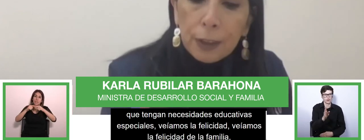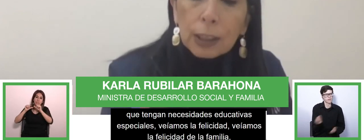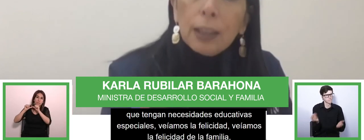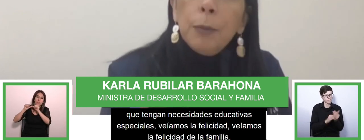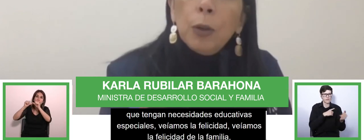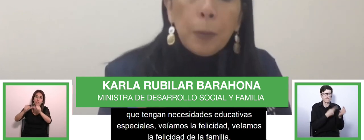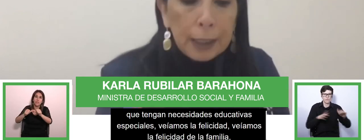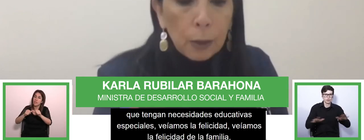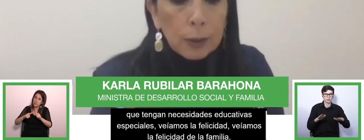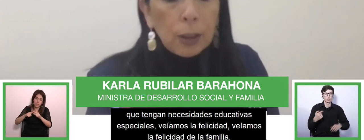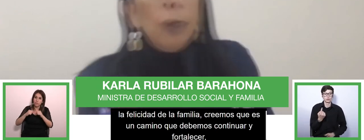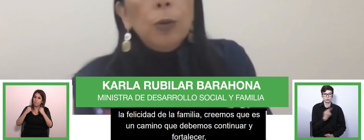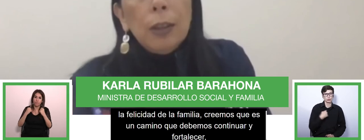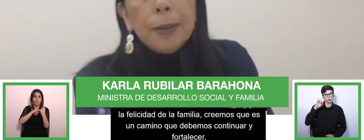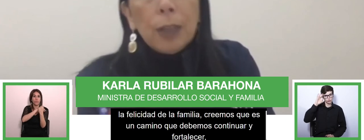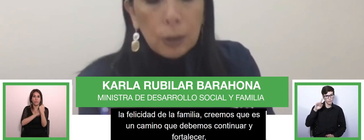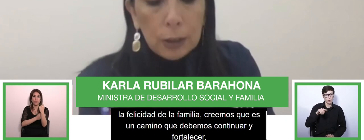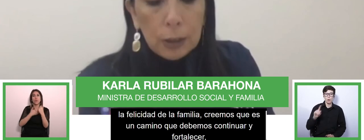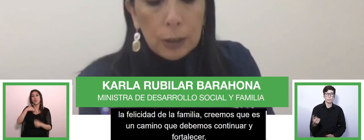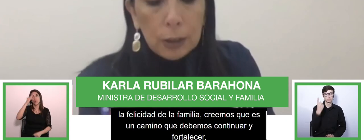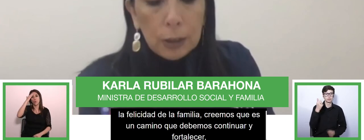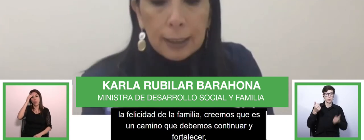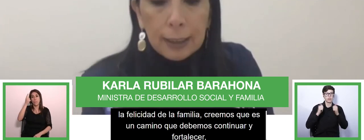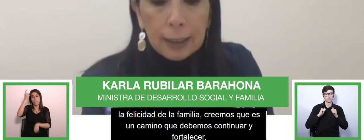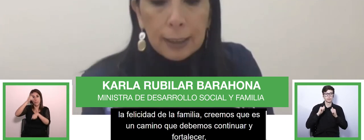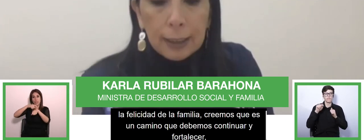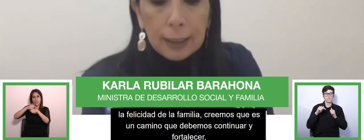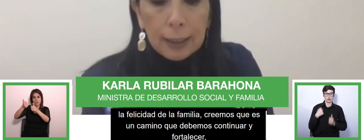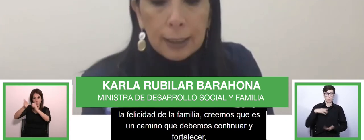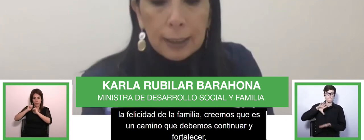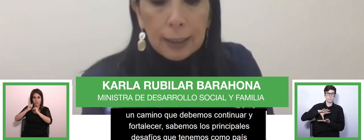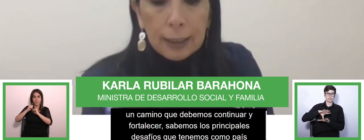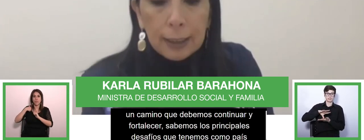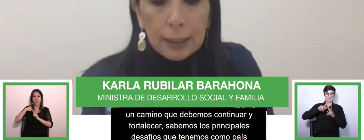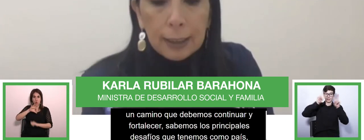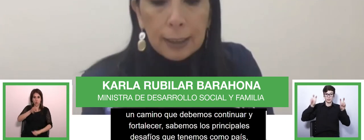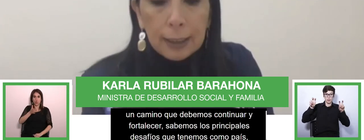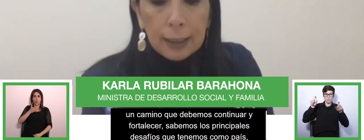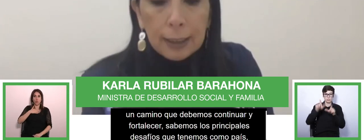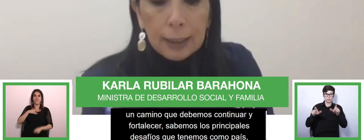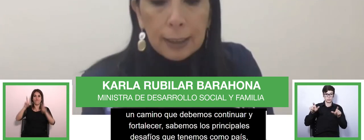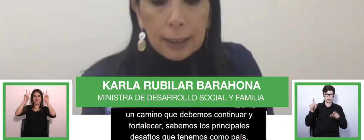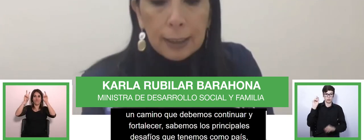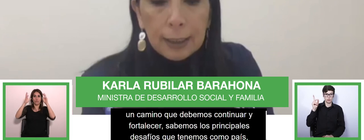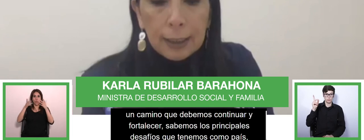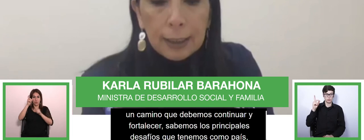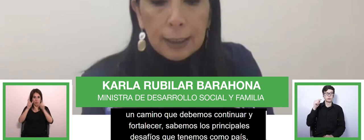desafíos que tenemos como país en cuanto a la inclusión de personas con discapacidad es el proceso de educación